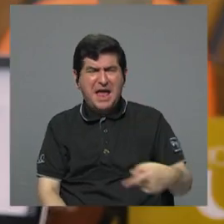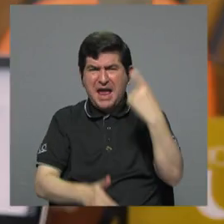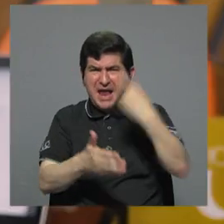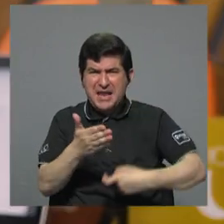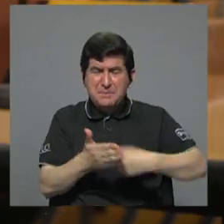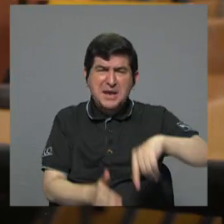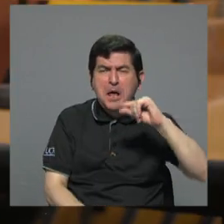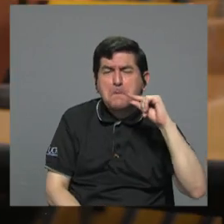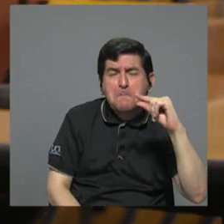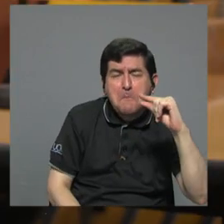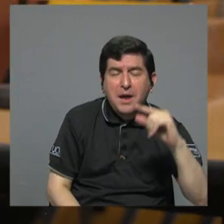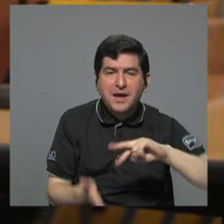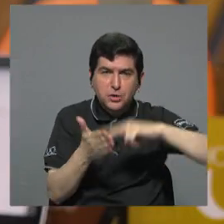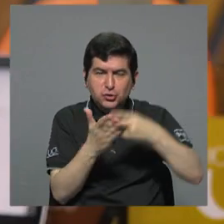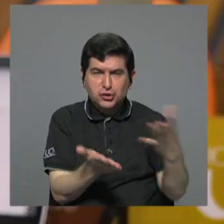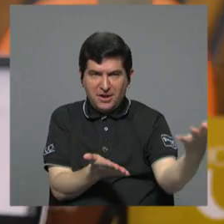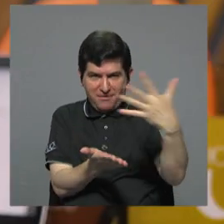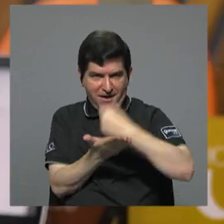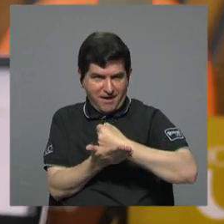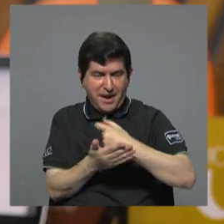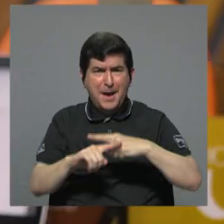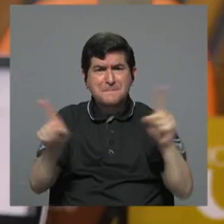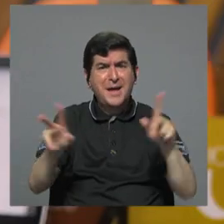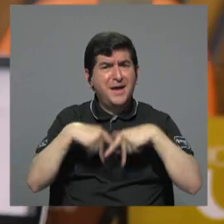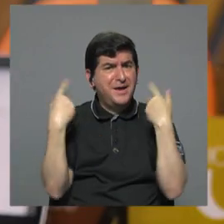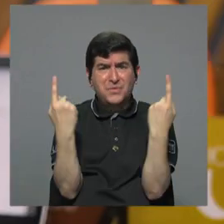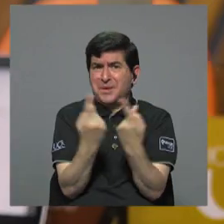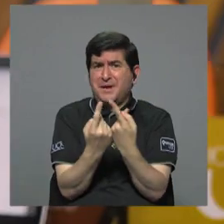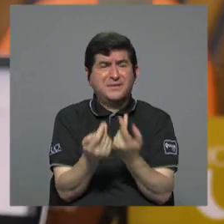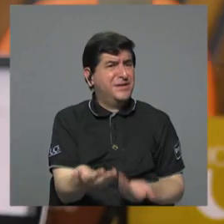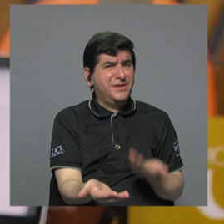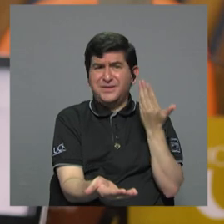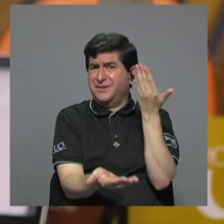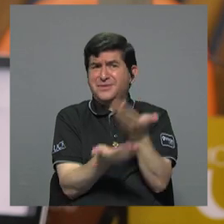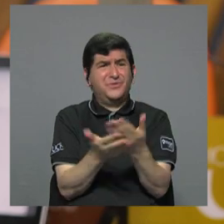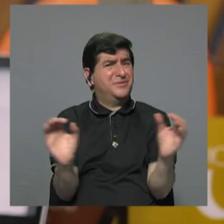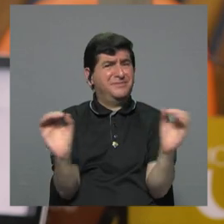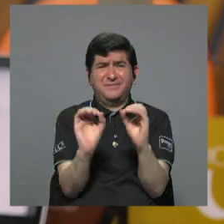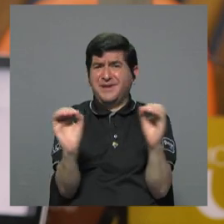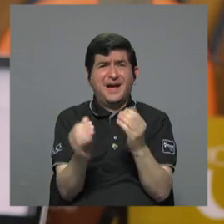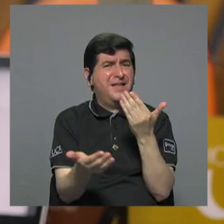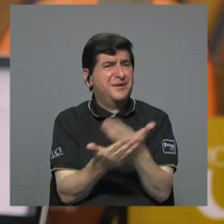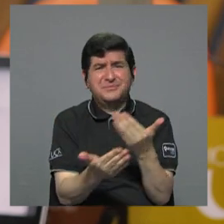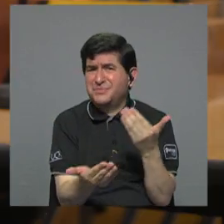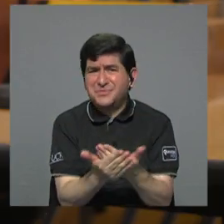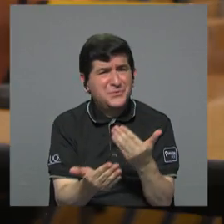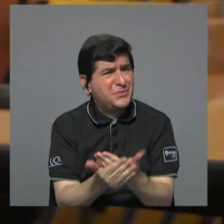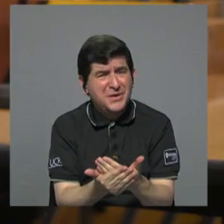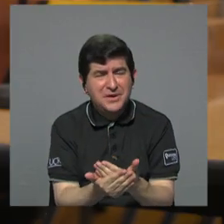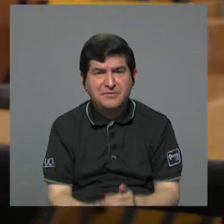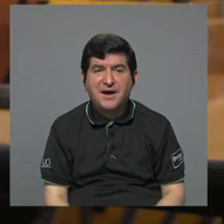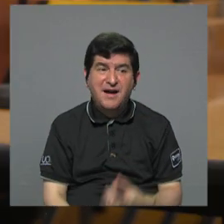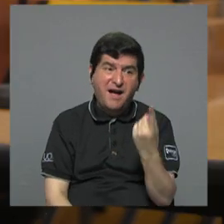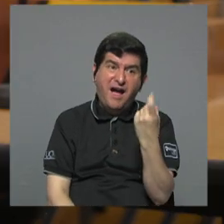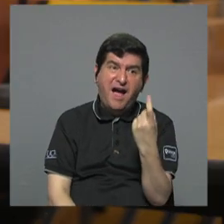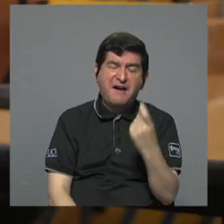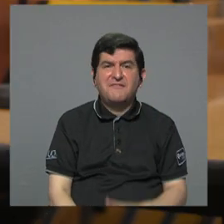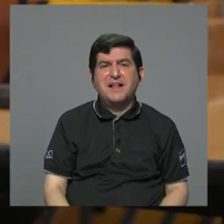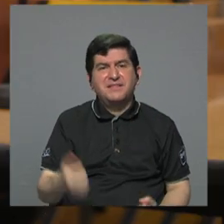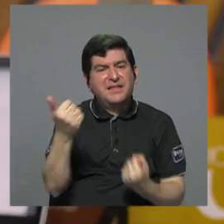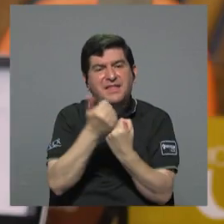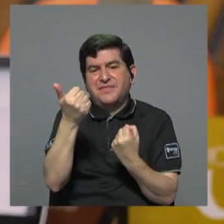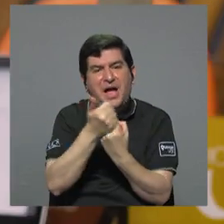pequeños traería un ahorro pero el partido no ofrece ninguna evidencia al respecto ante la ausencia de sustento